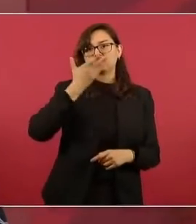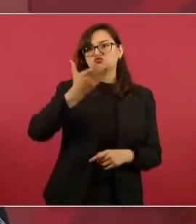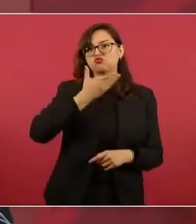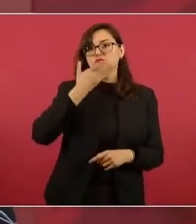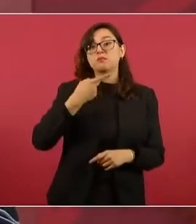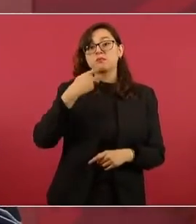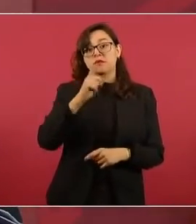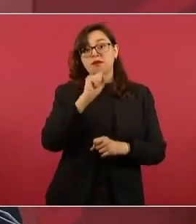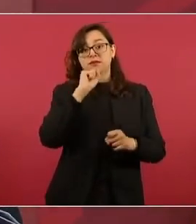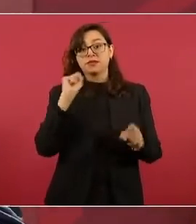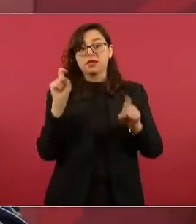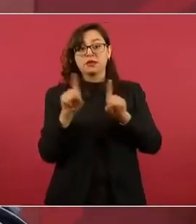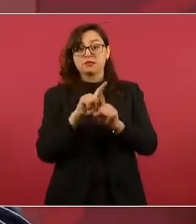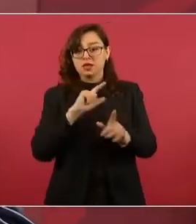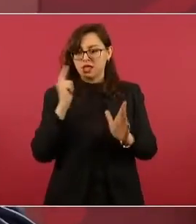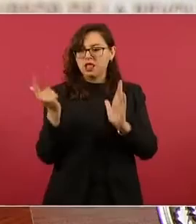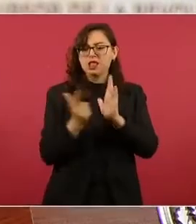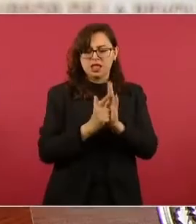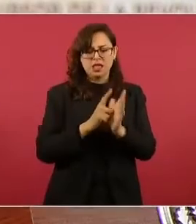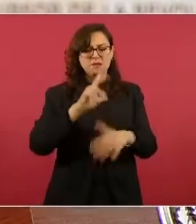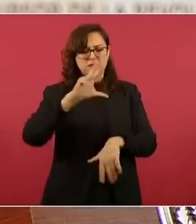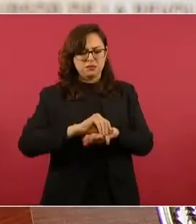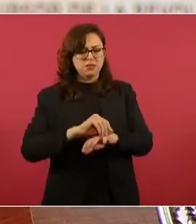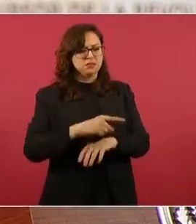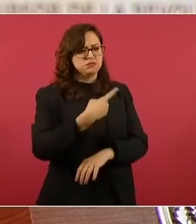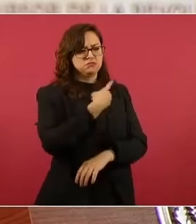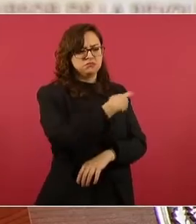el no pagar impuestos.